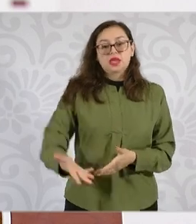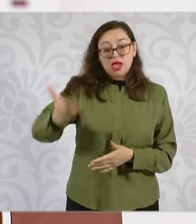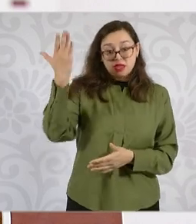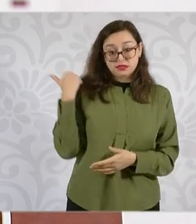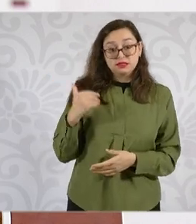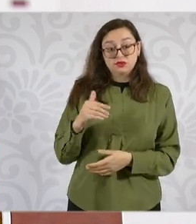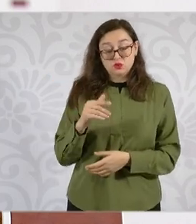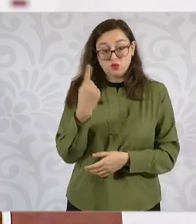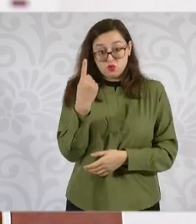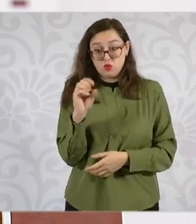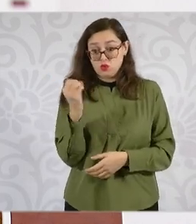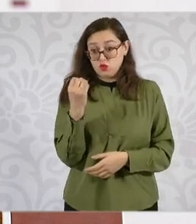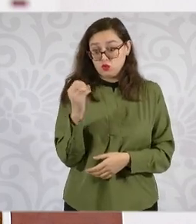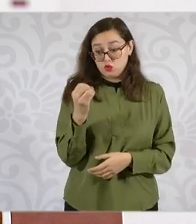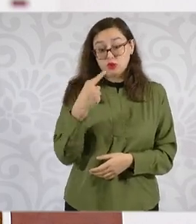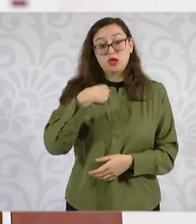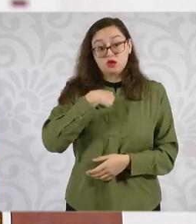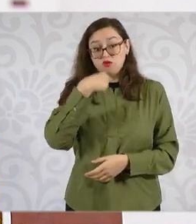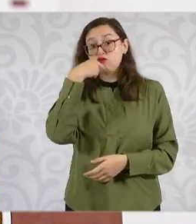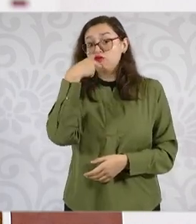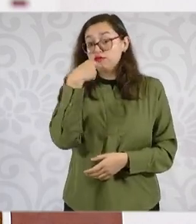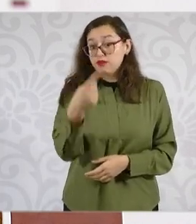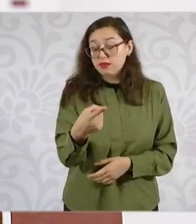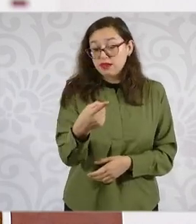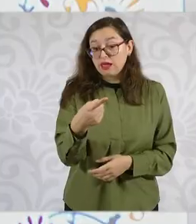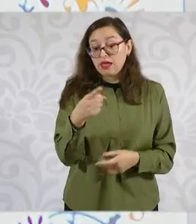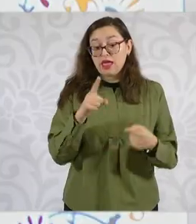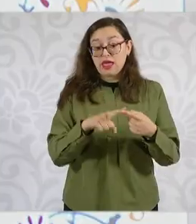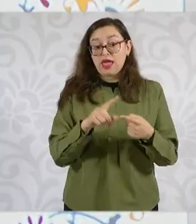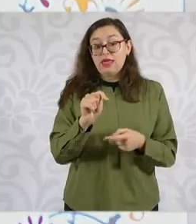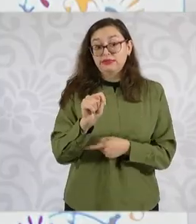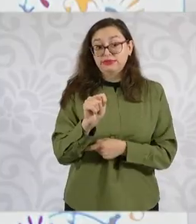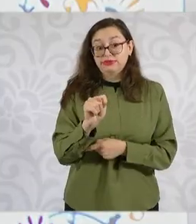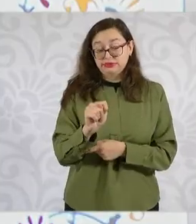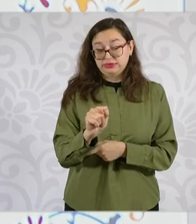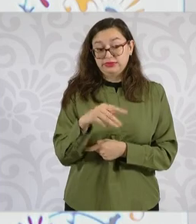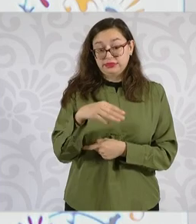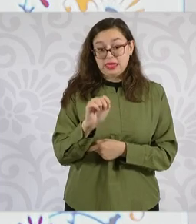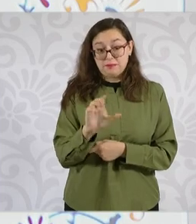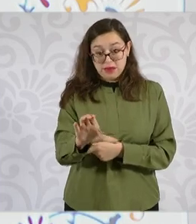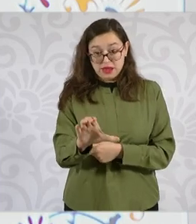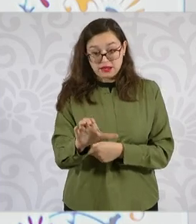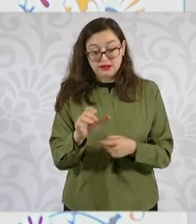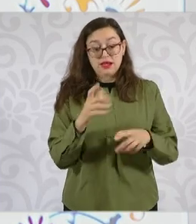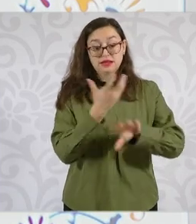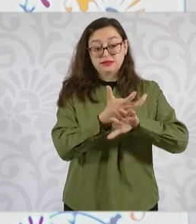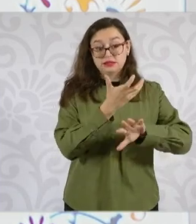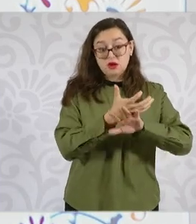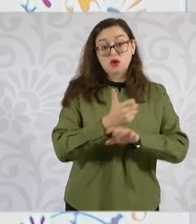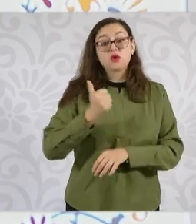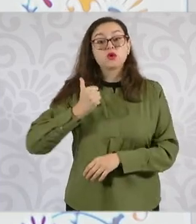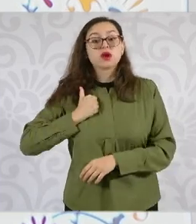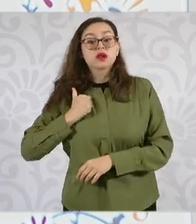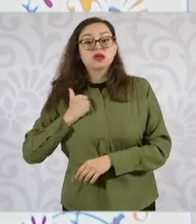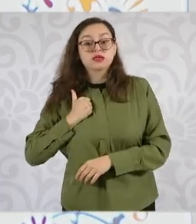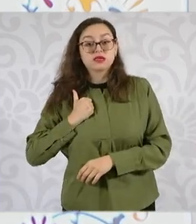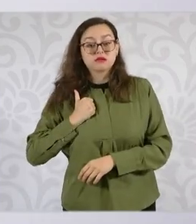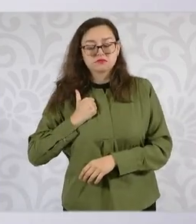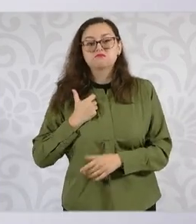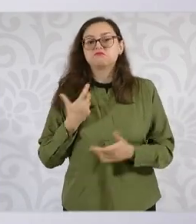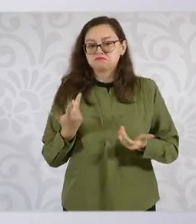el tratado comercial con Estados Unidos y Canadá abre esta posibilidad de lo que se llama hoy la